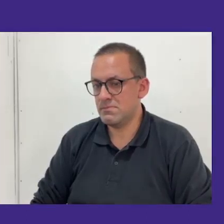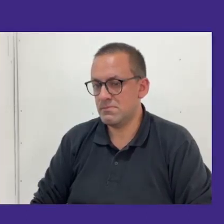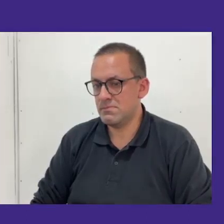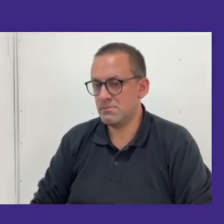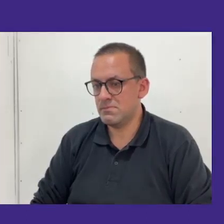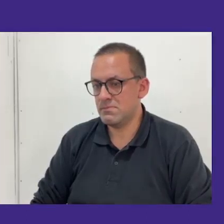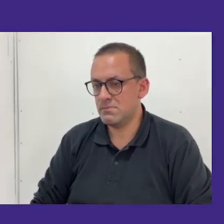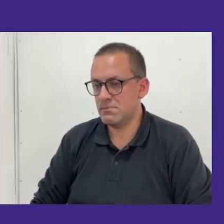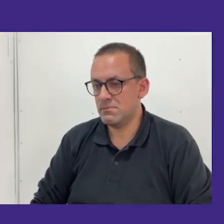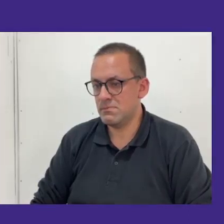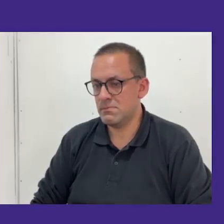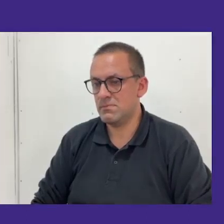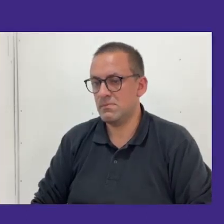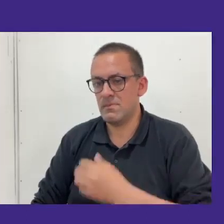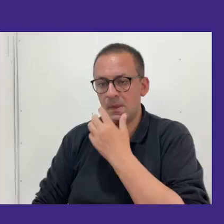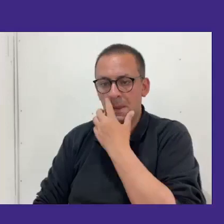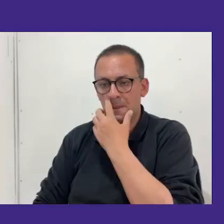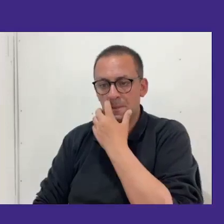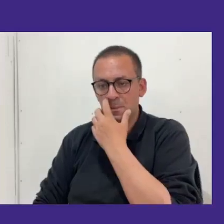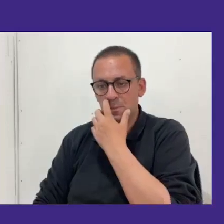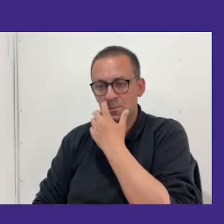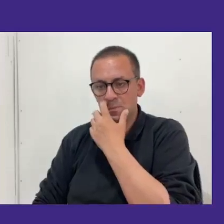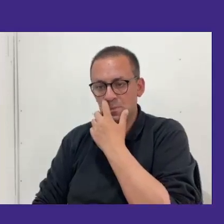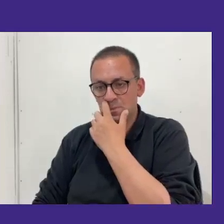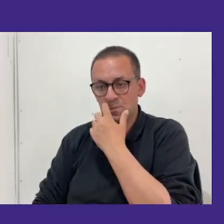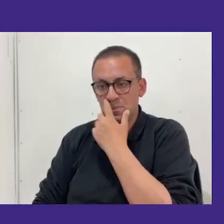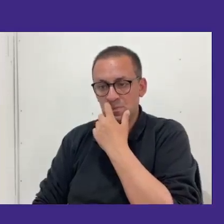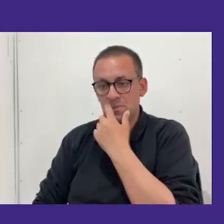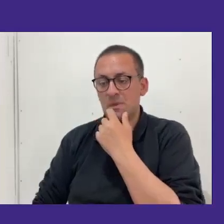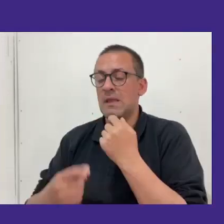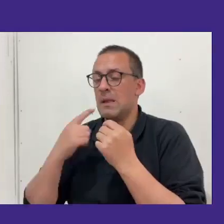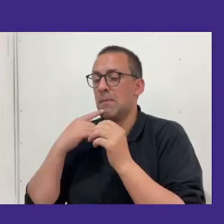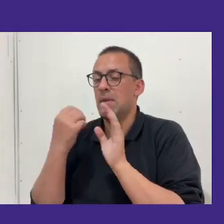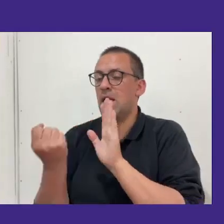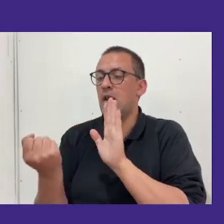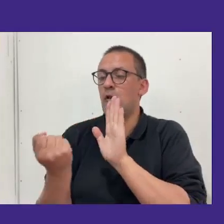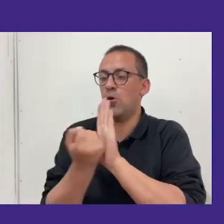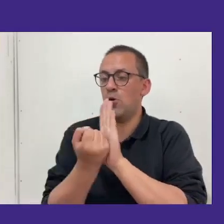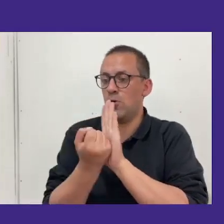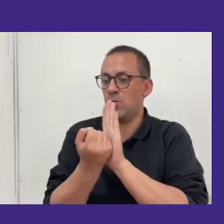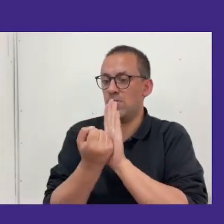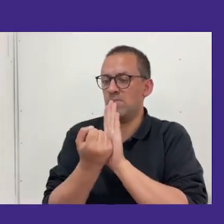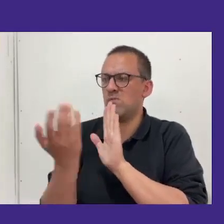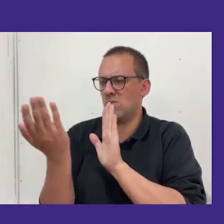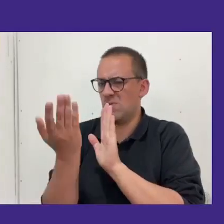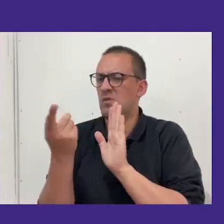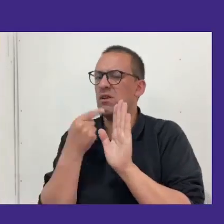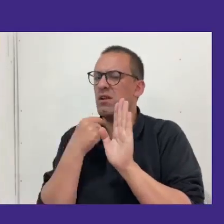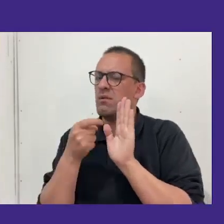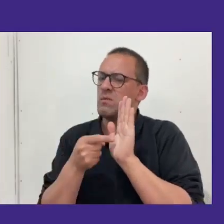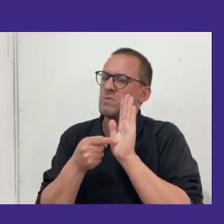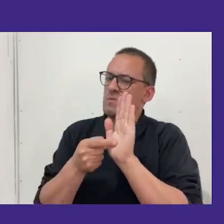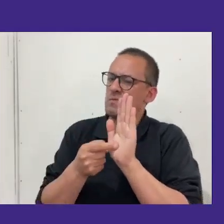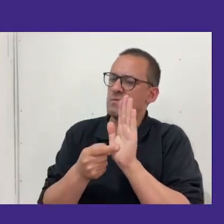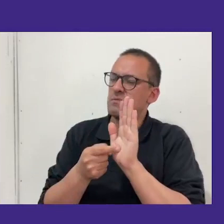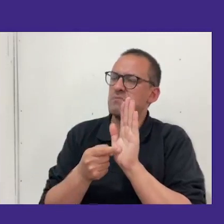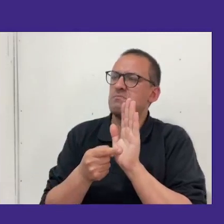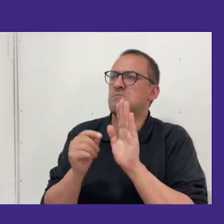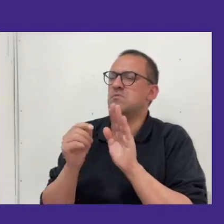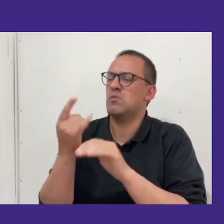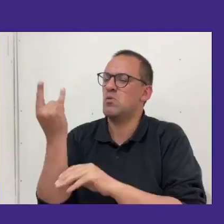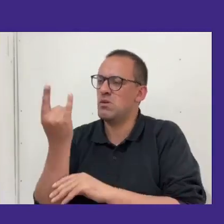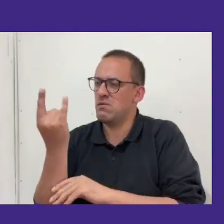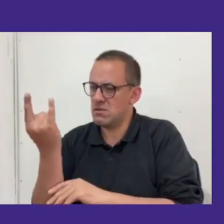Después, si hablamos del logo, igual fue un tema importante para nosotros, queríamos que dijera algo de la universidad, algo del